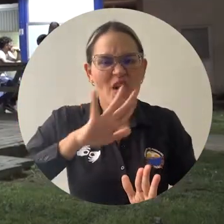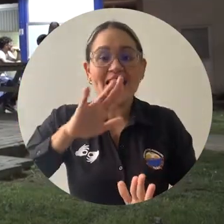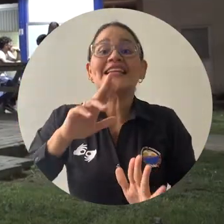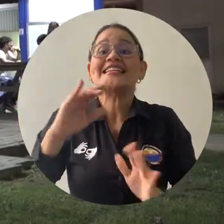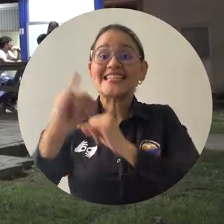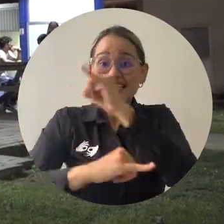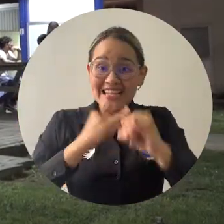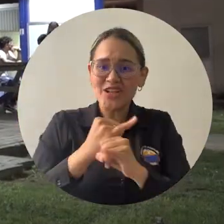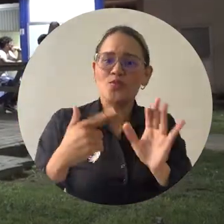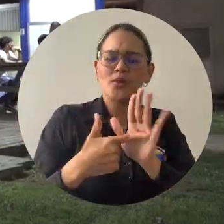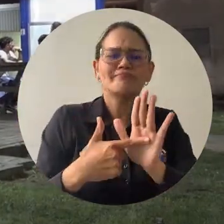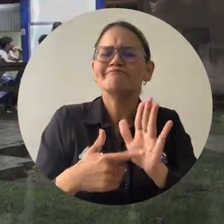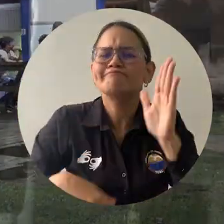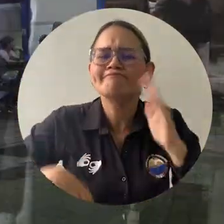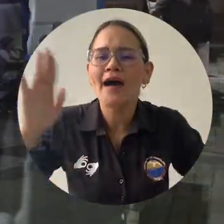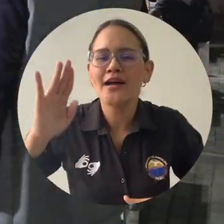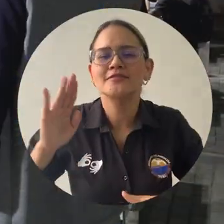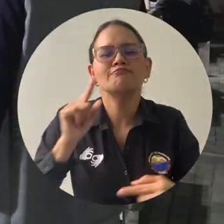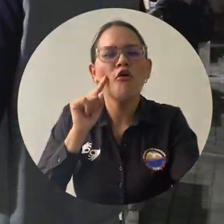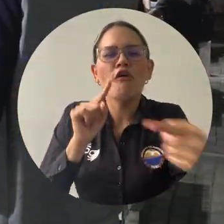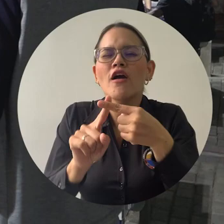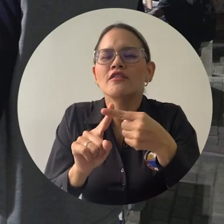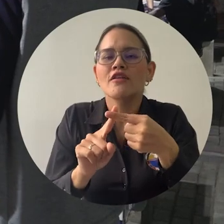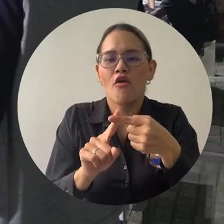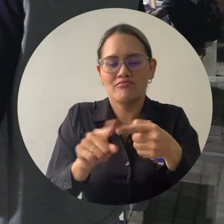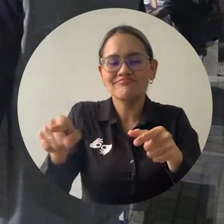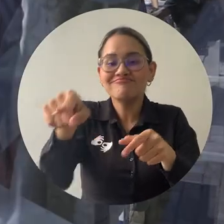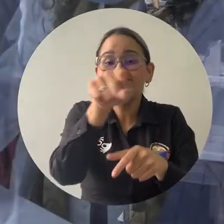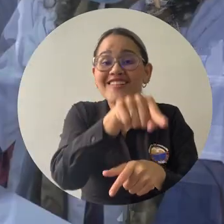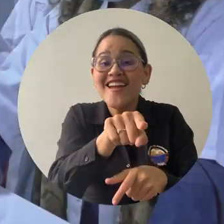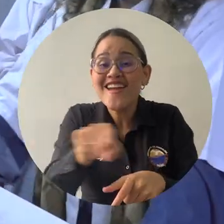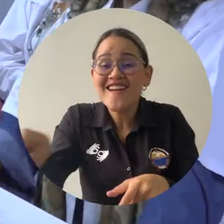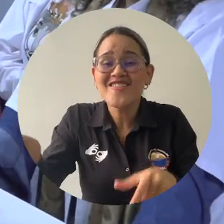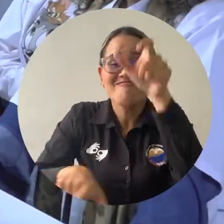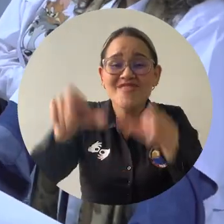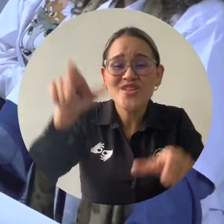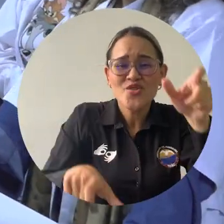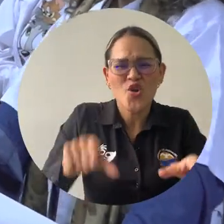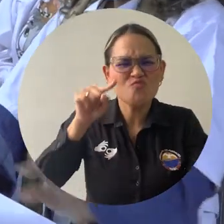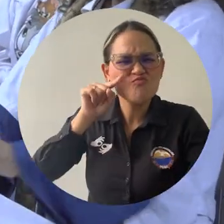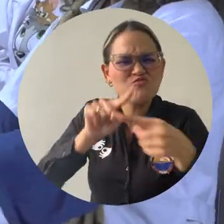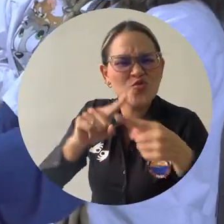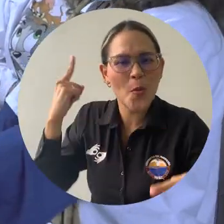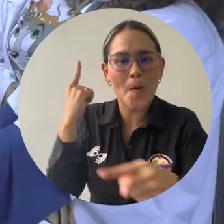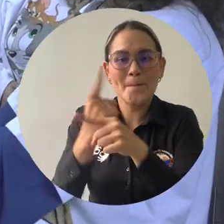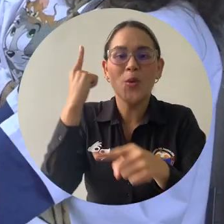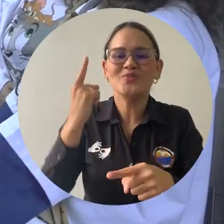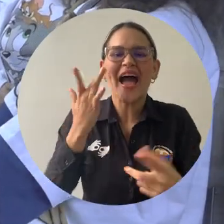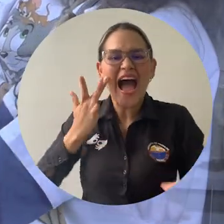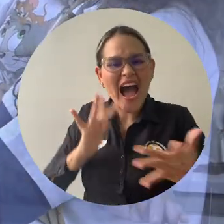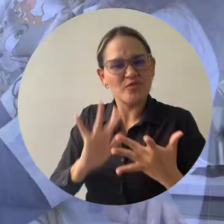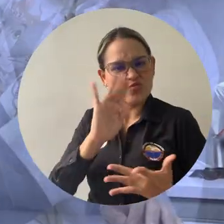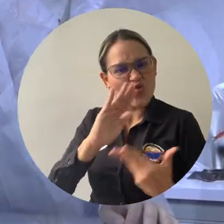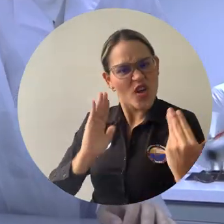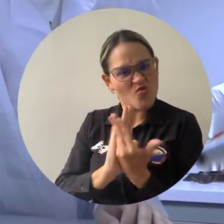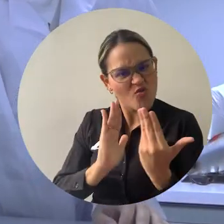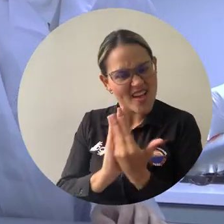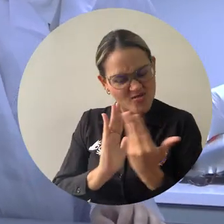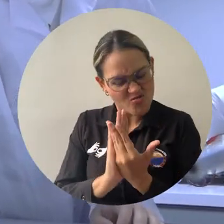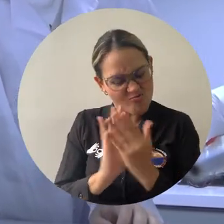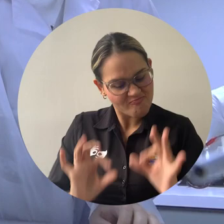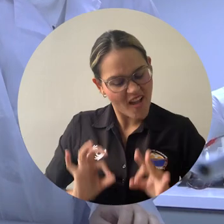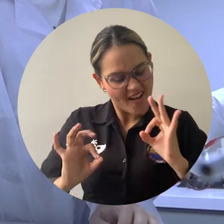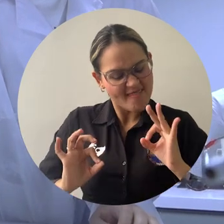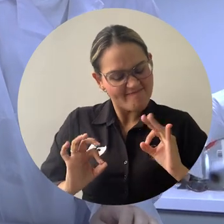pero sobre todo procurando que todos encuentren la oportunidad de cumplir su propósito al tener una educación de alta calidad que transforme sus vidas.